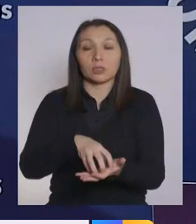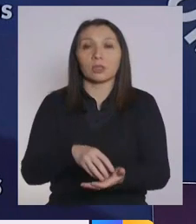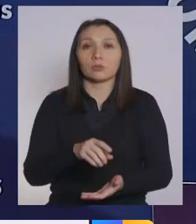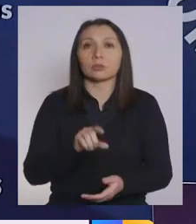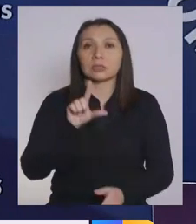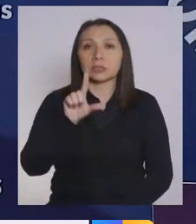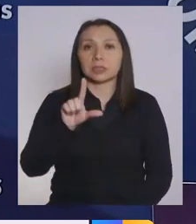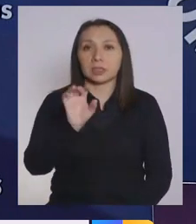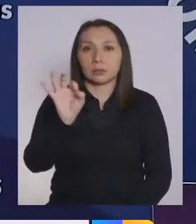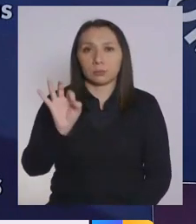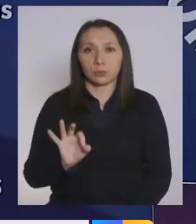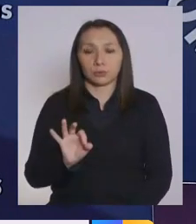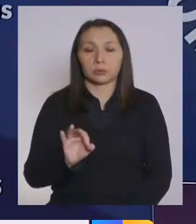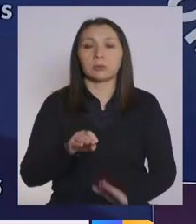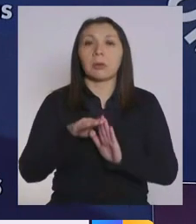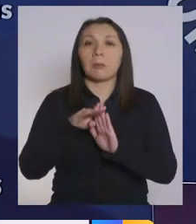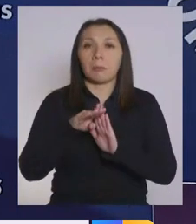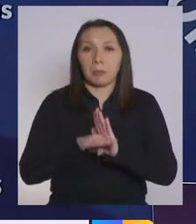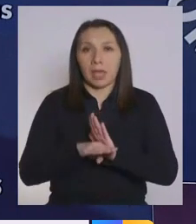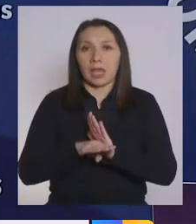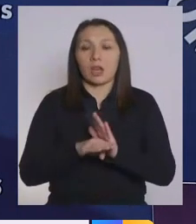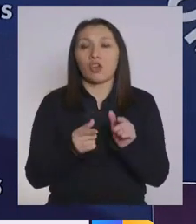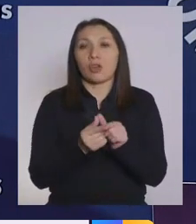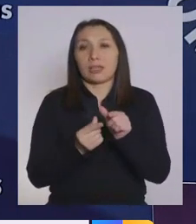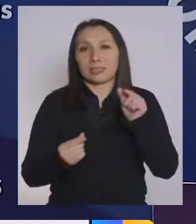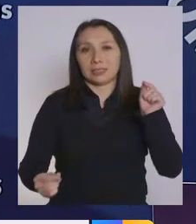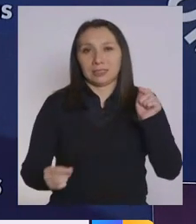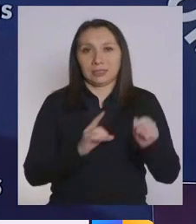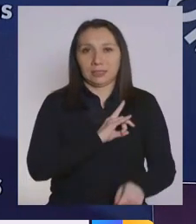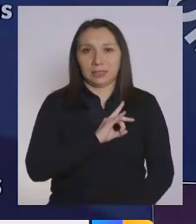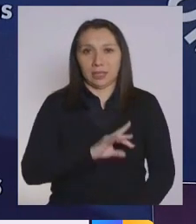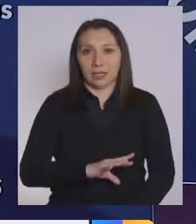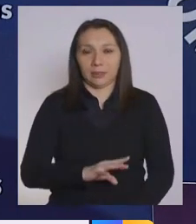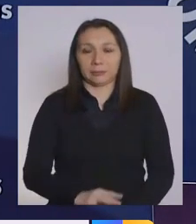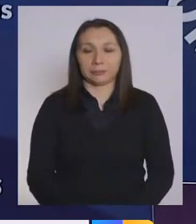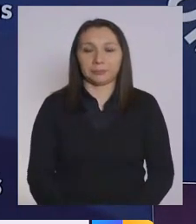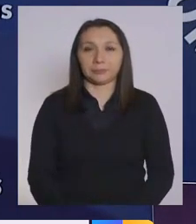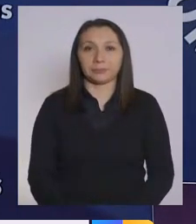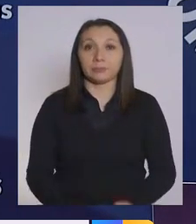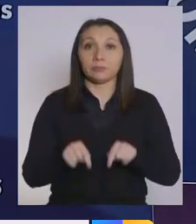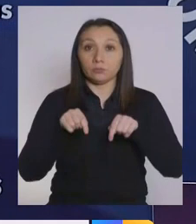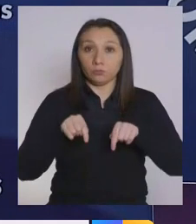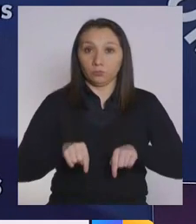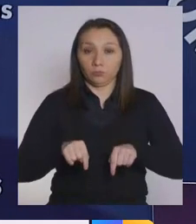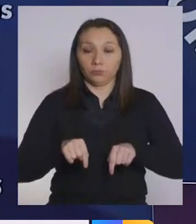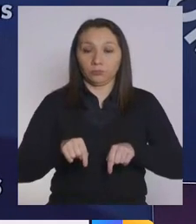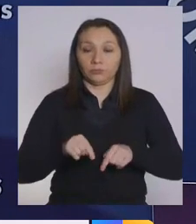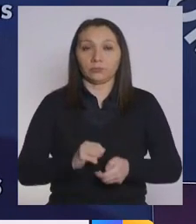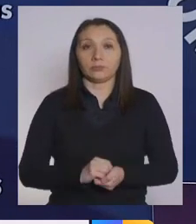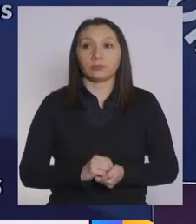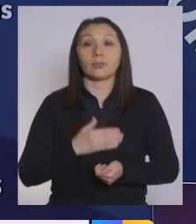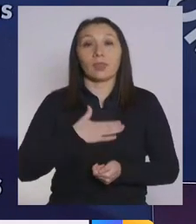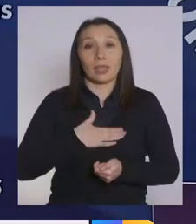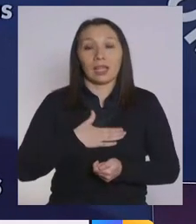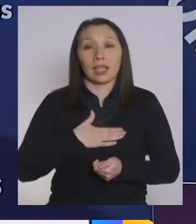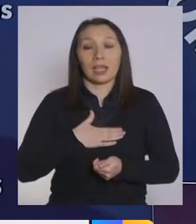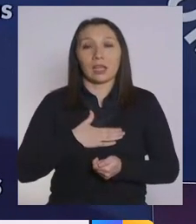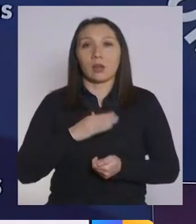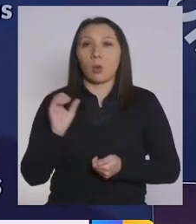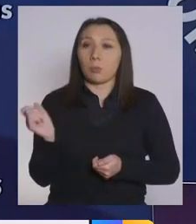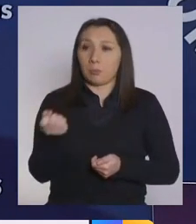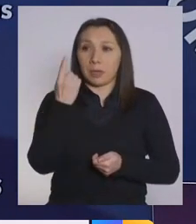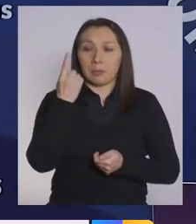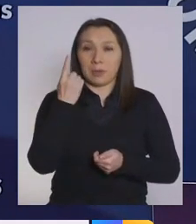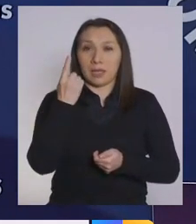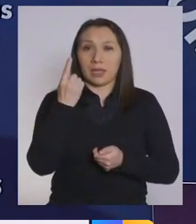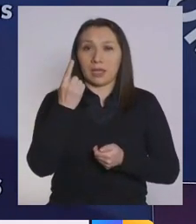7%, menor que la tasa nacional. Hoy día quiero hacer un primer